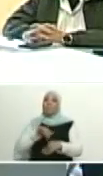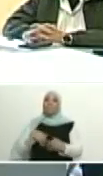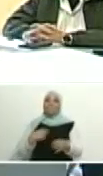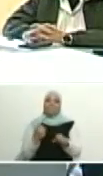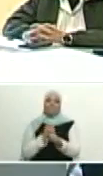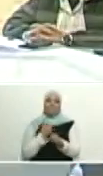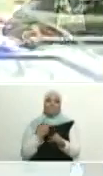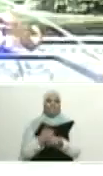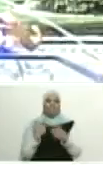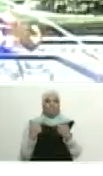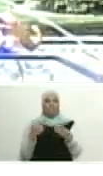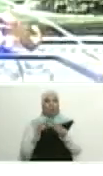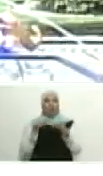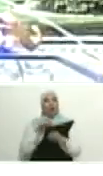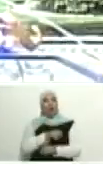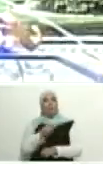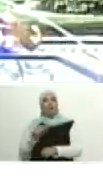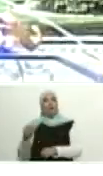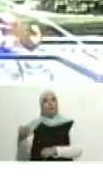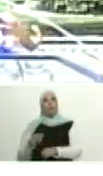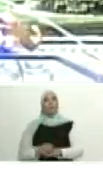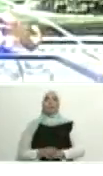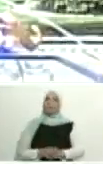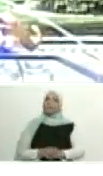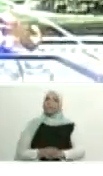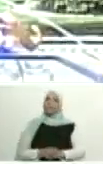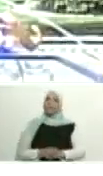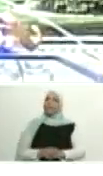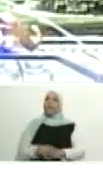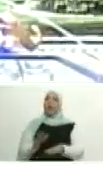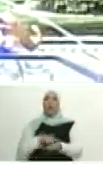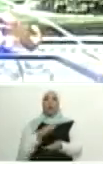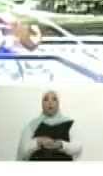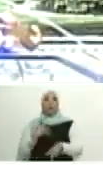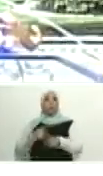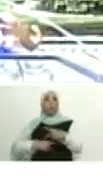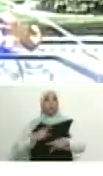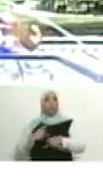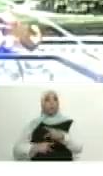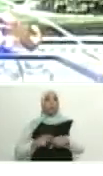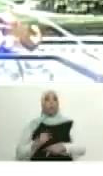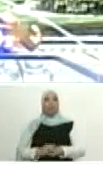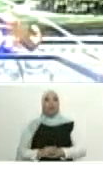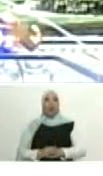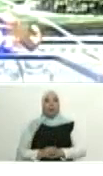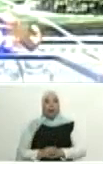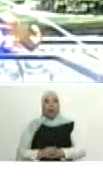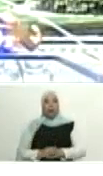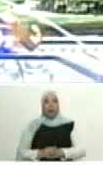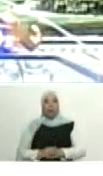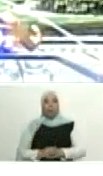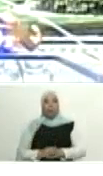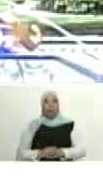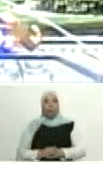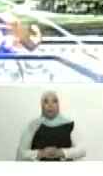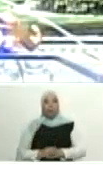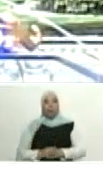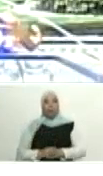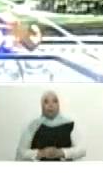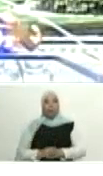y de todas. Bueno, jueves productivo, Castro Soteldo. Vámonos para el sombrero.